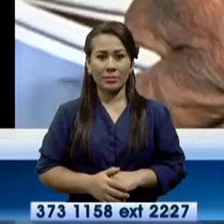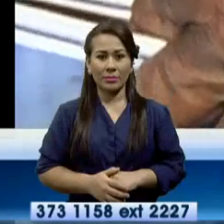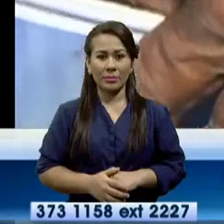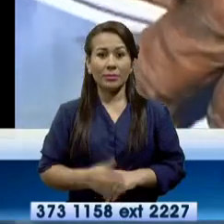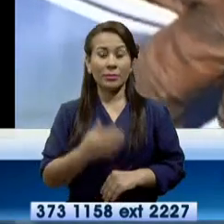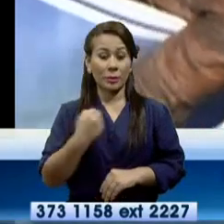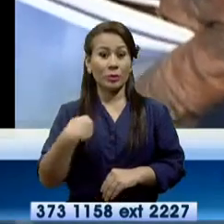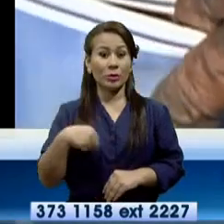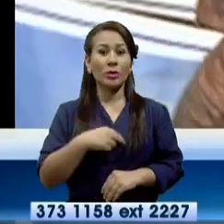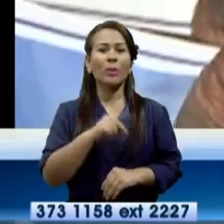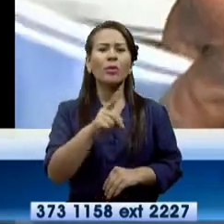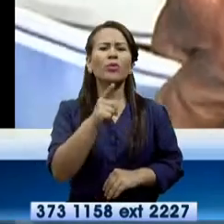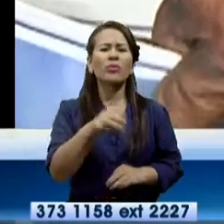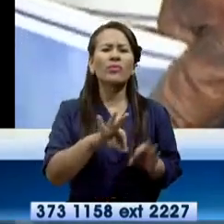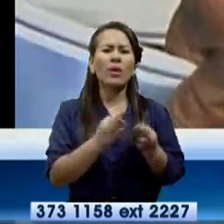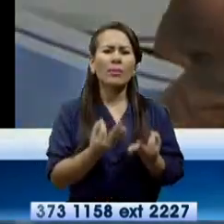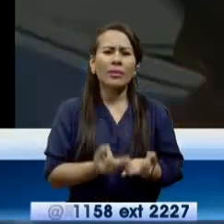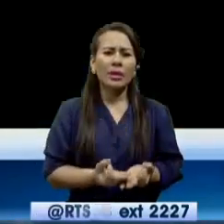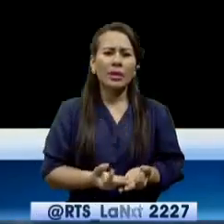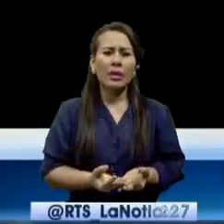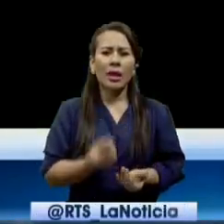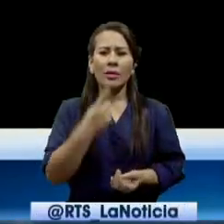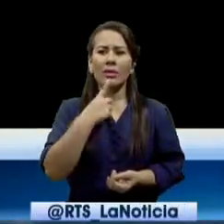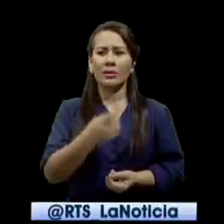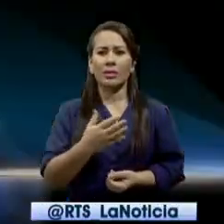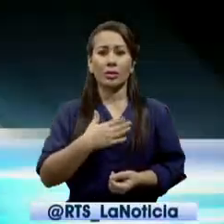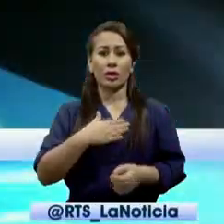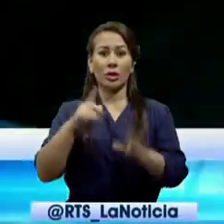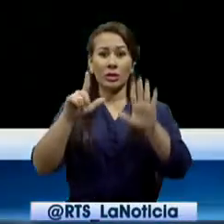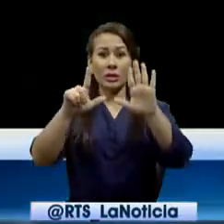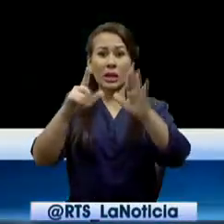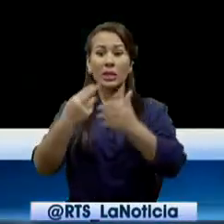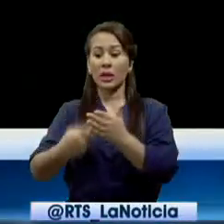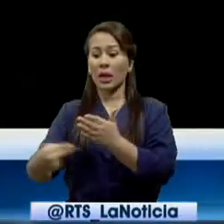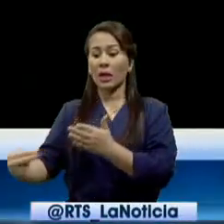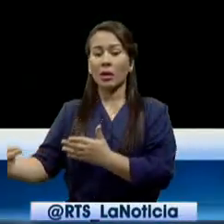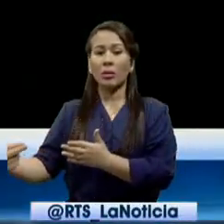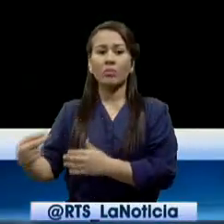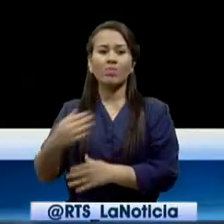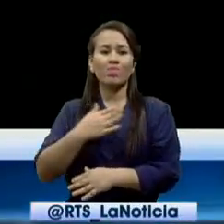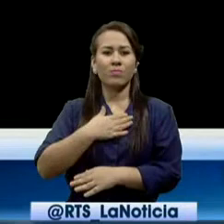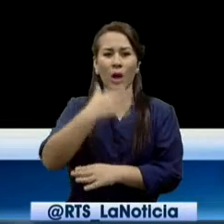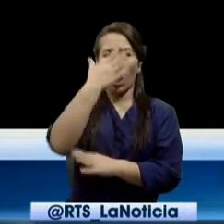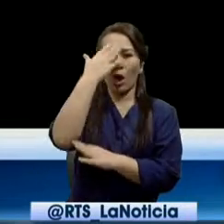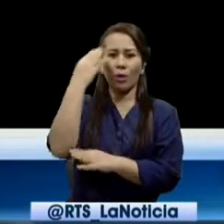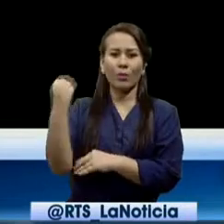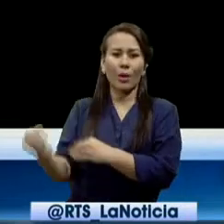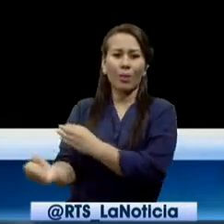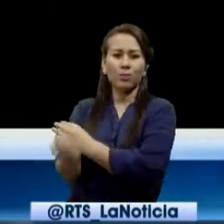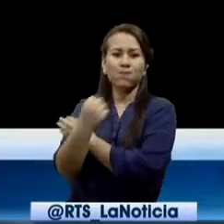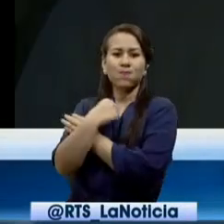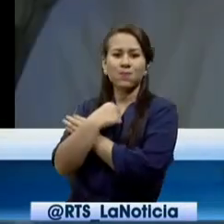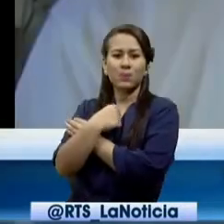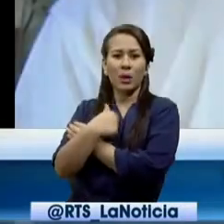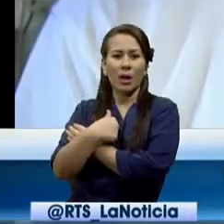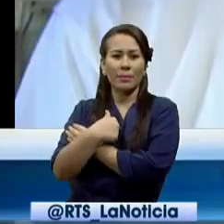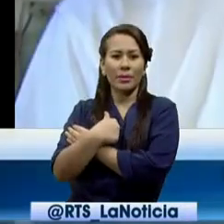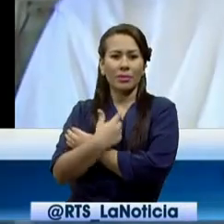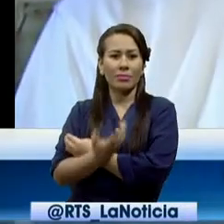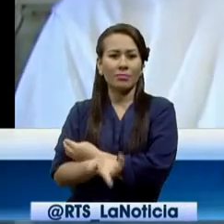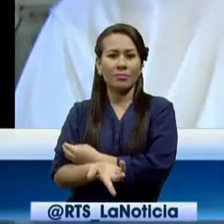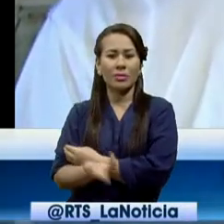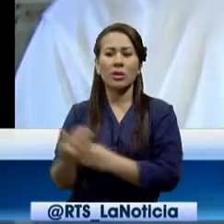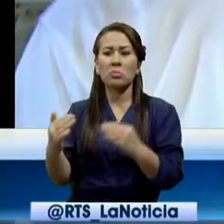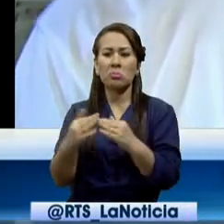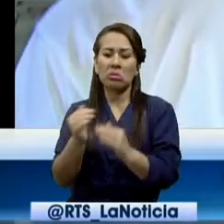Le preguntamos por su familia. Dice que tiene siete hijos, pero que el olvido es el que más lo acompaña. Como que yo